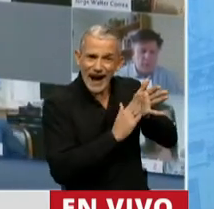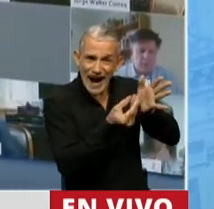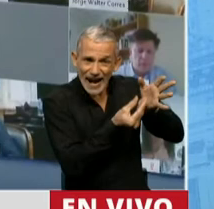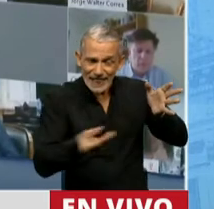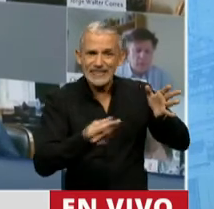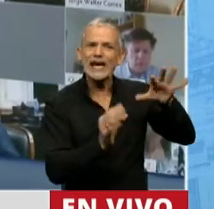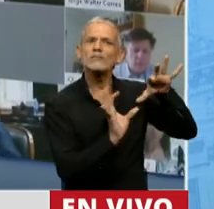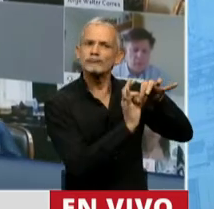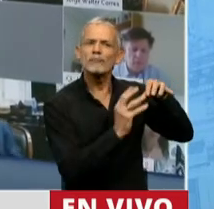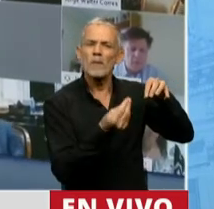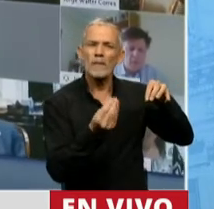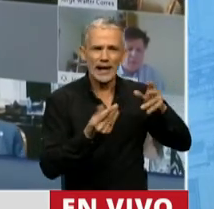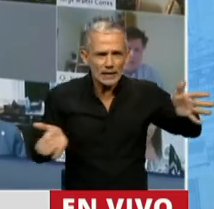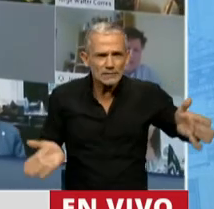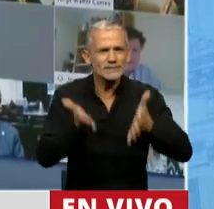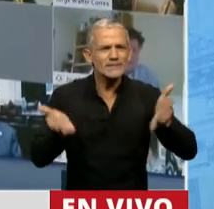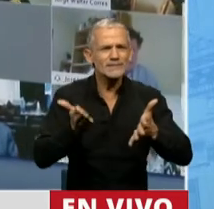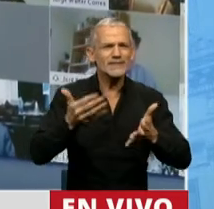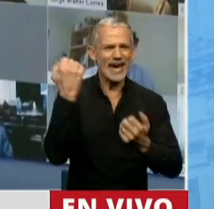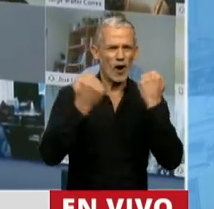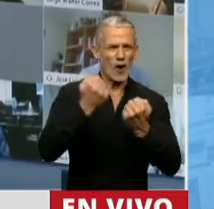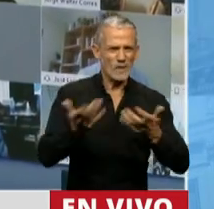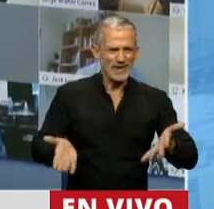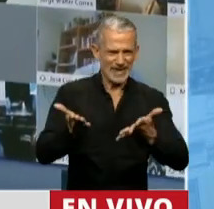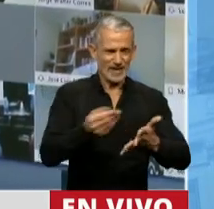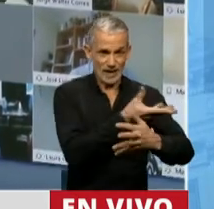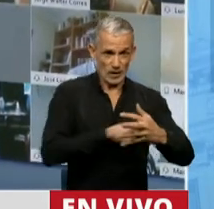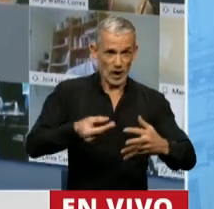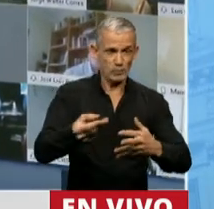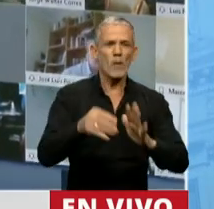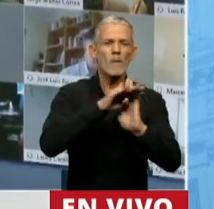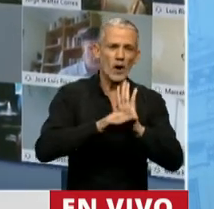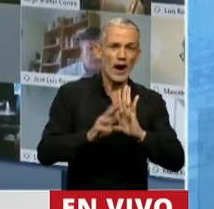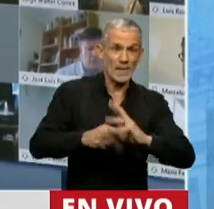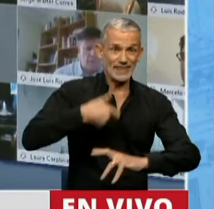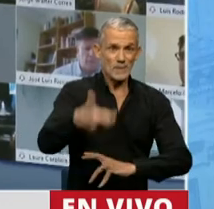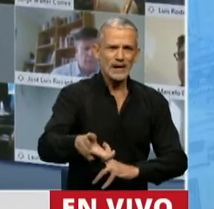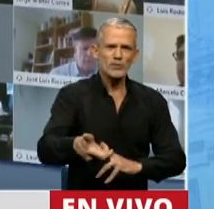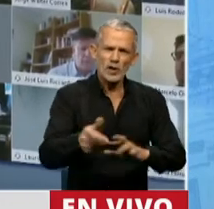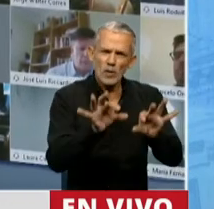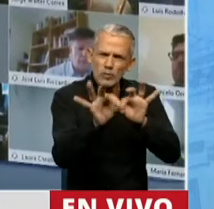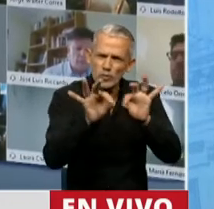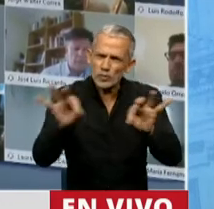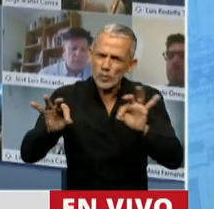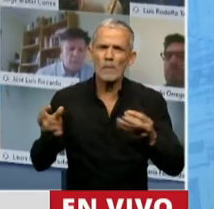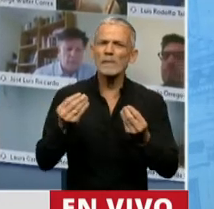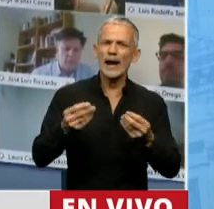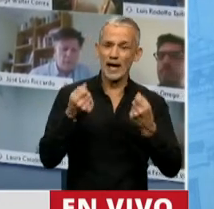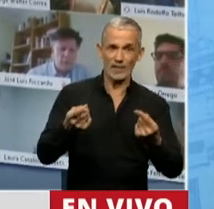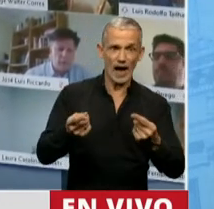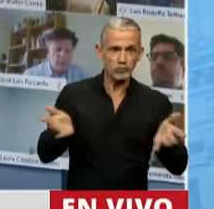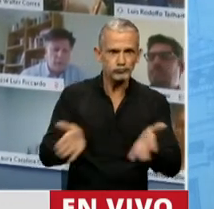vinculada al fomento de la economía real y establece un programa de inversiones estratégicas como herramienta